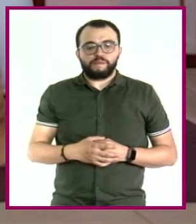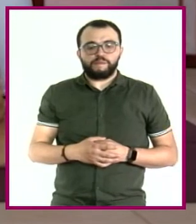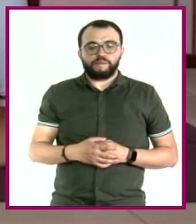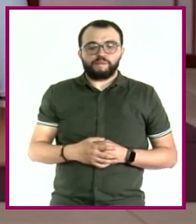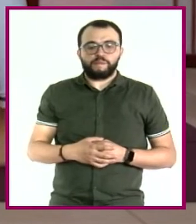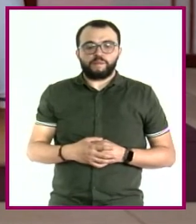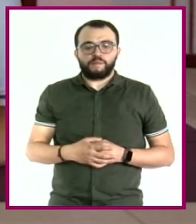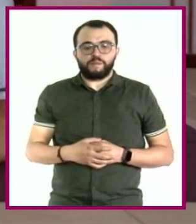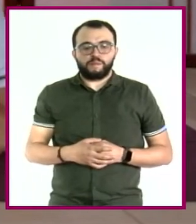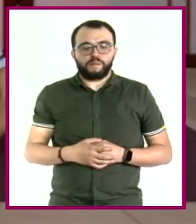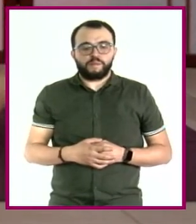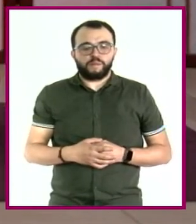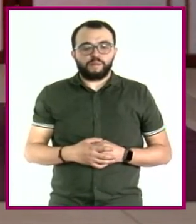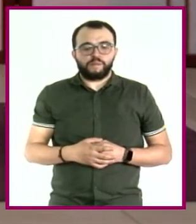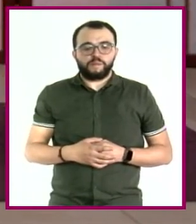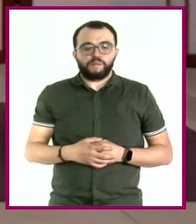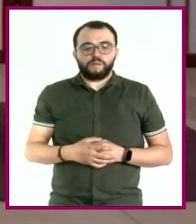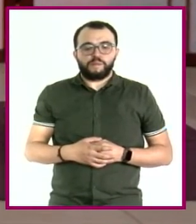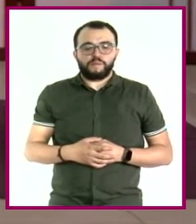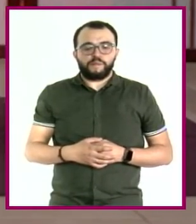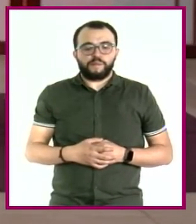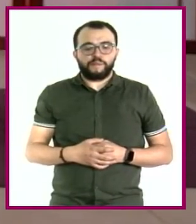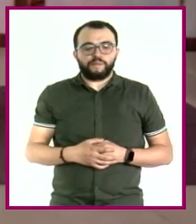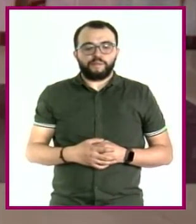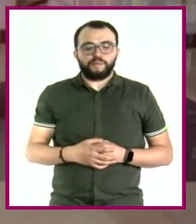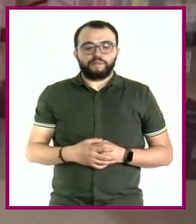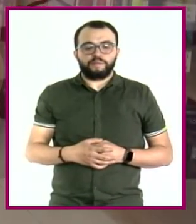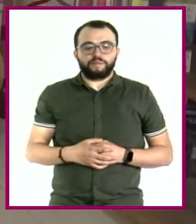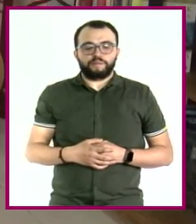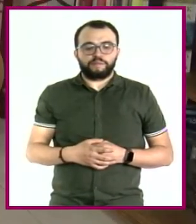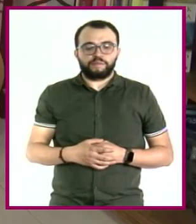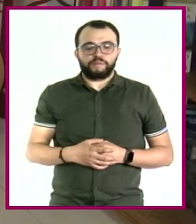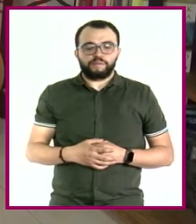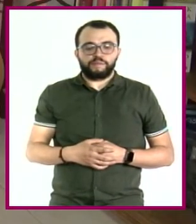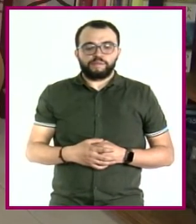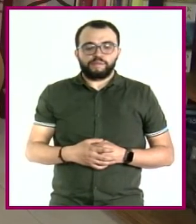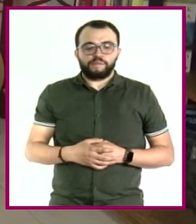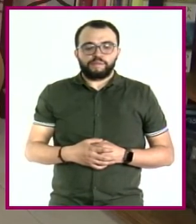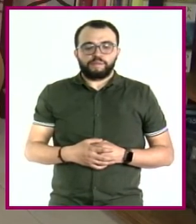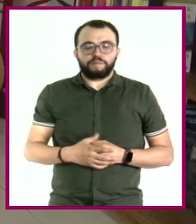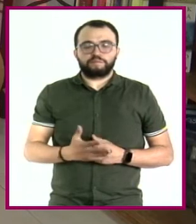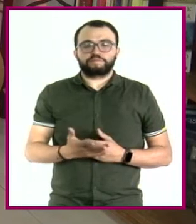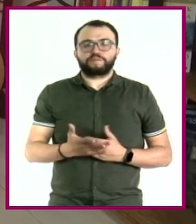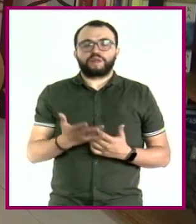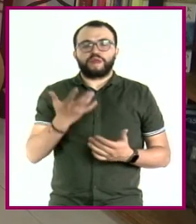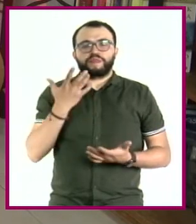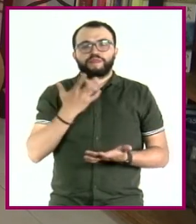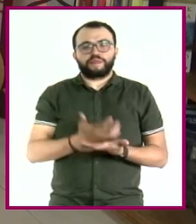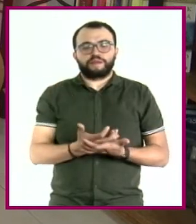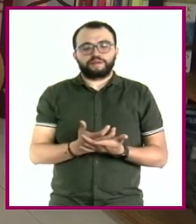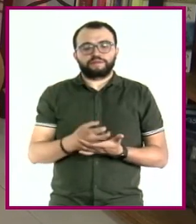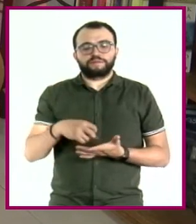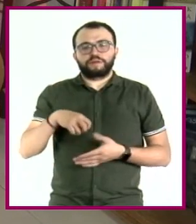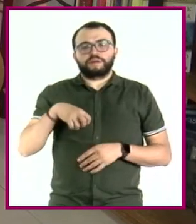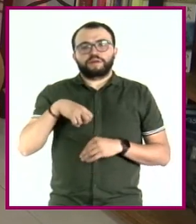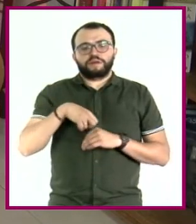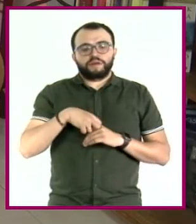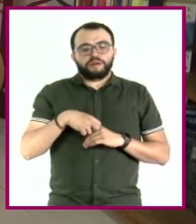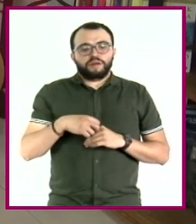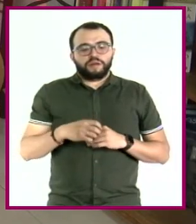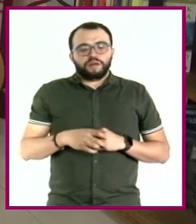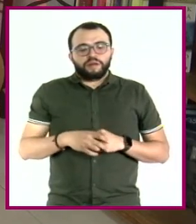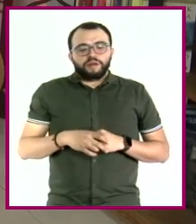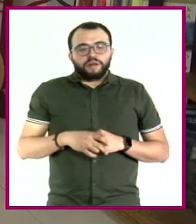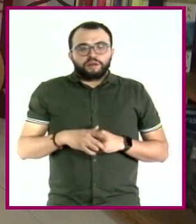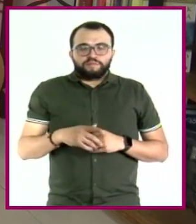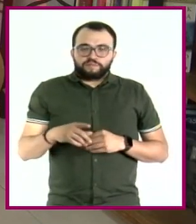Regresas. Baja rodillas. Puedes hacer la postura de descanso o no. Una